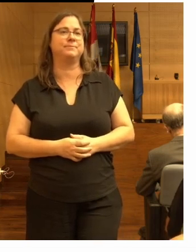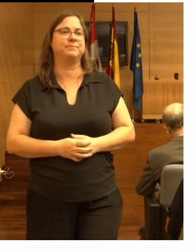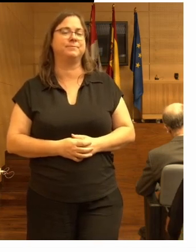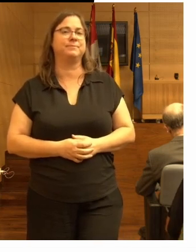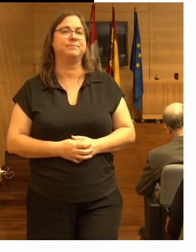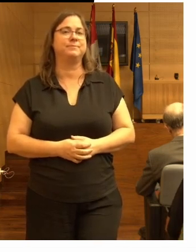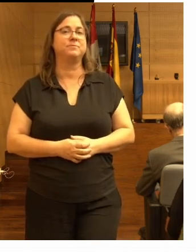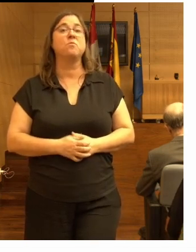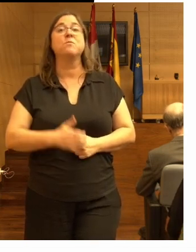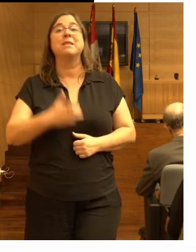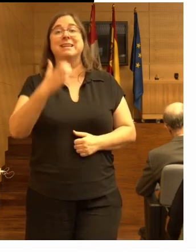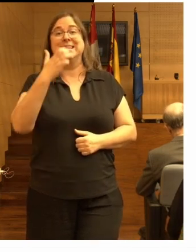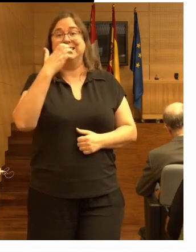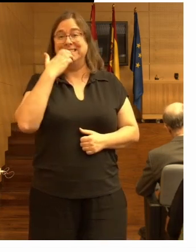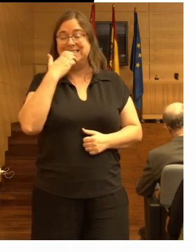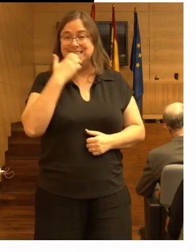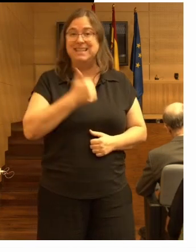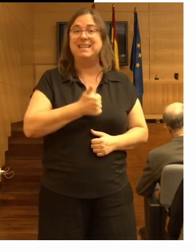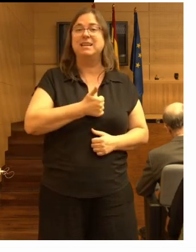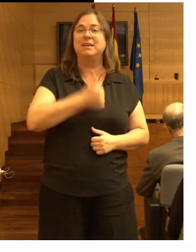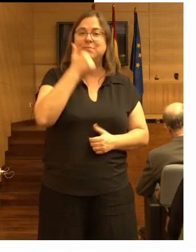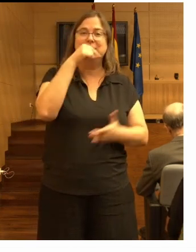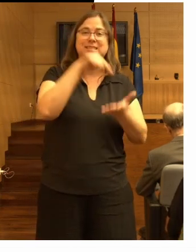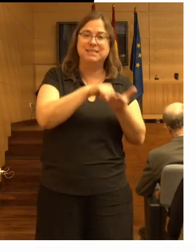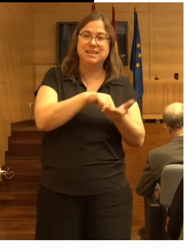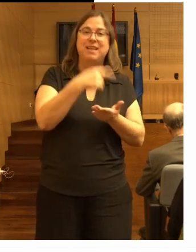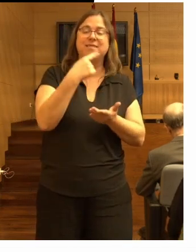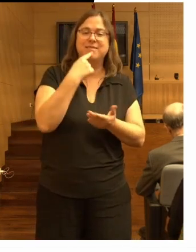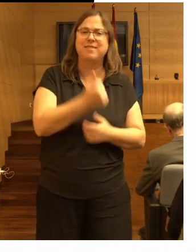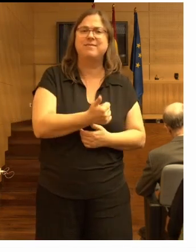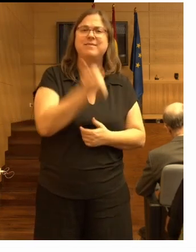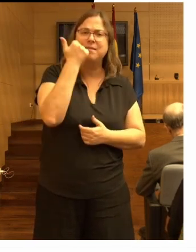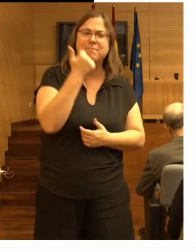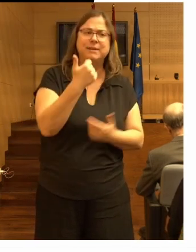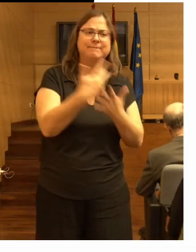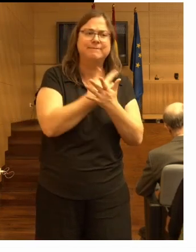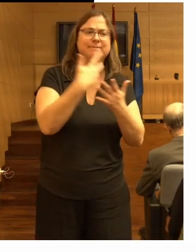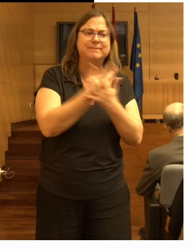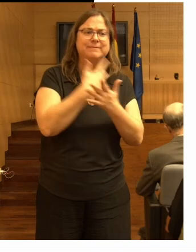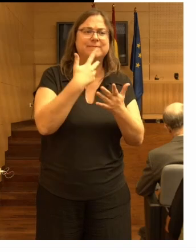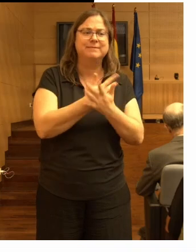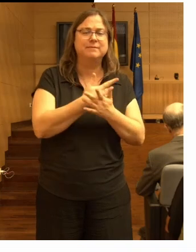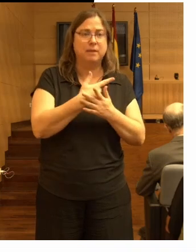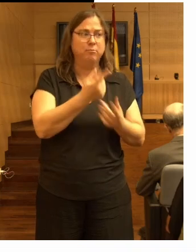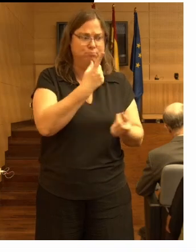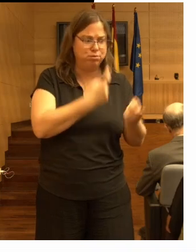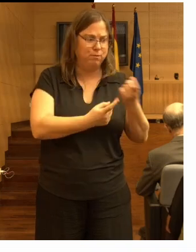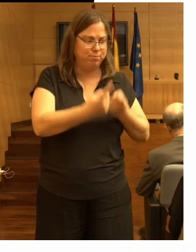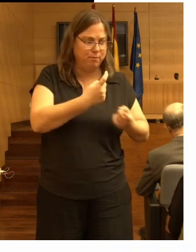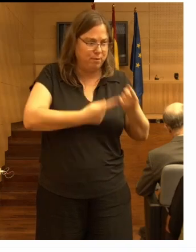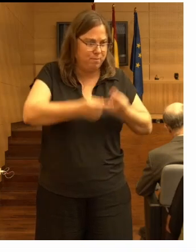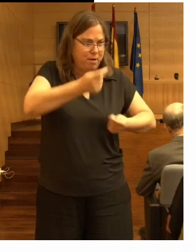y cuanto más decían las instituciones que les contaran cosas más cosas les contaban